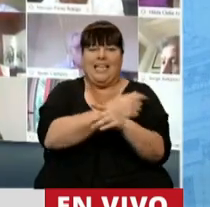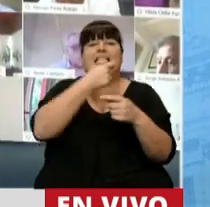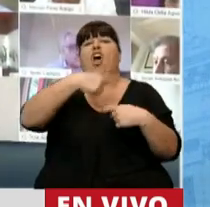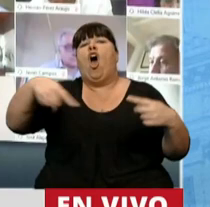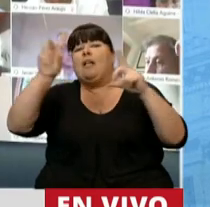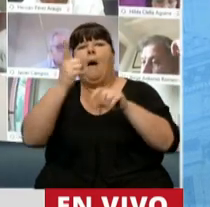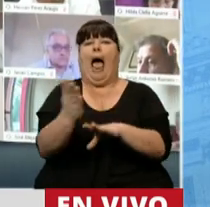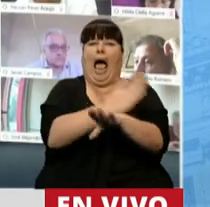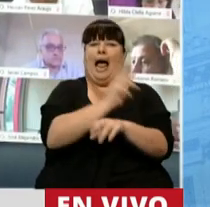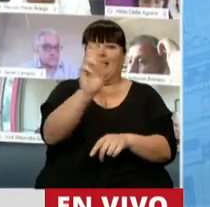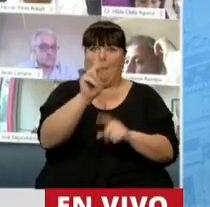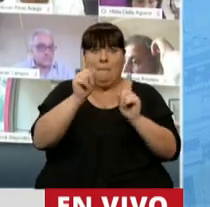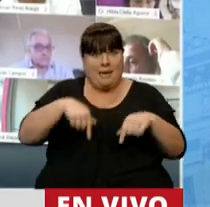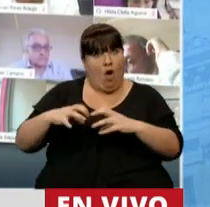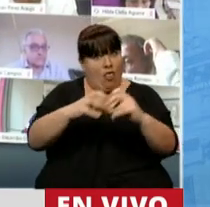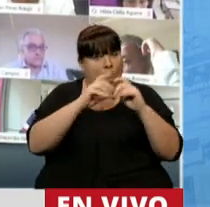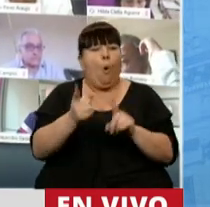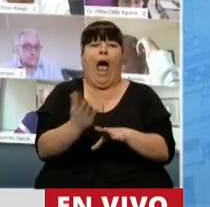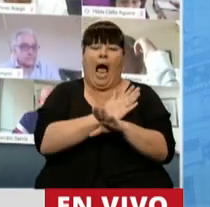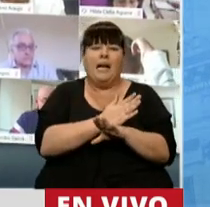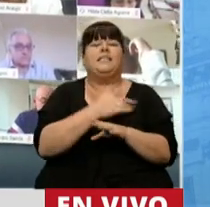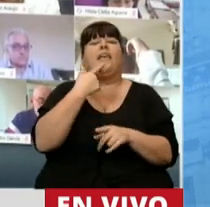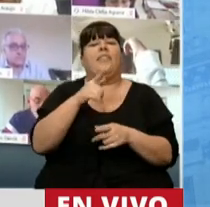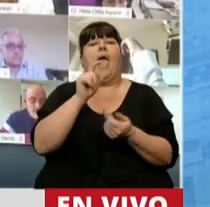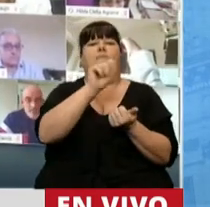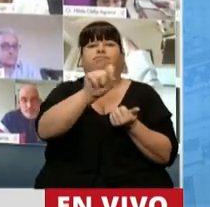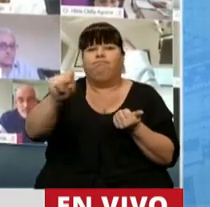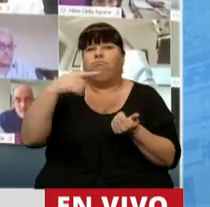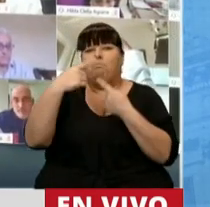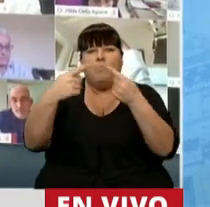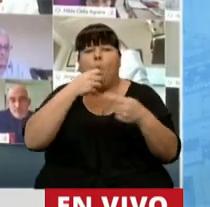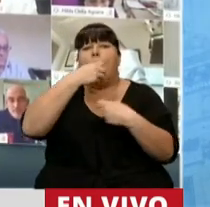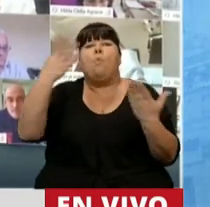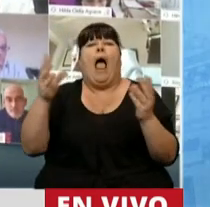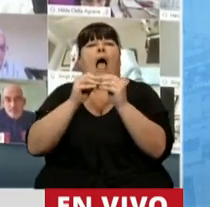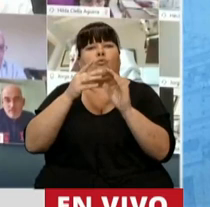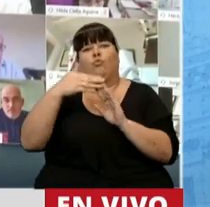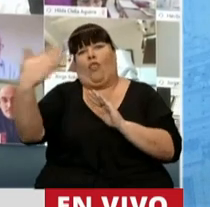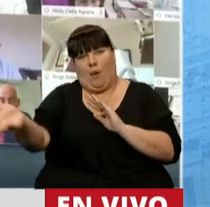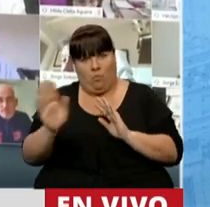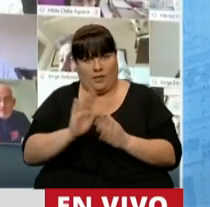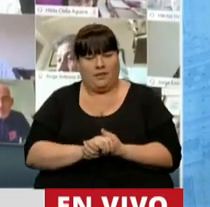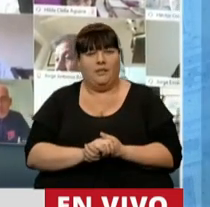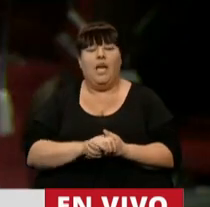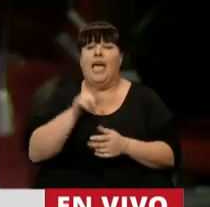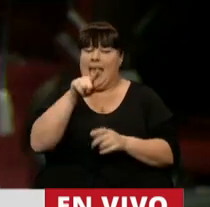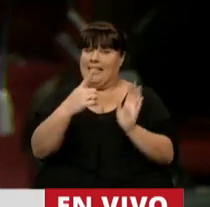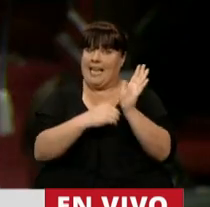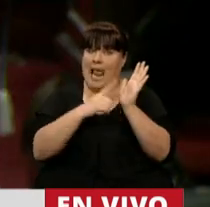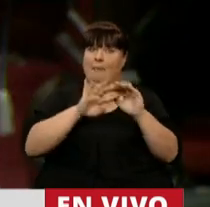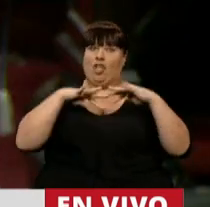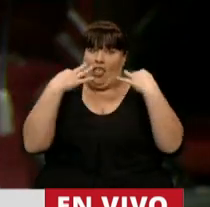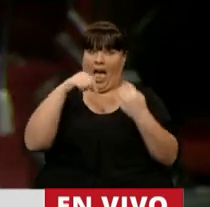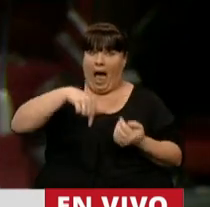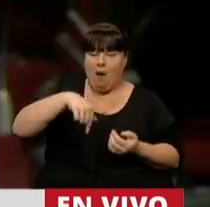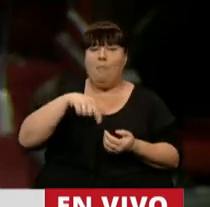todo otro asunto, aún al que está en debate, y serán consideradas con desplazamiento de cualquier otro asunto. Eso es del reglamento de la